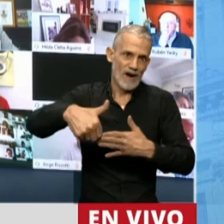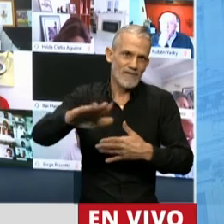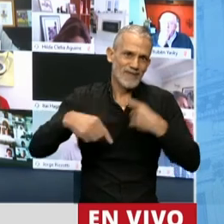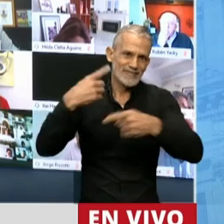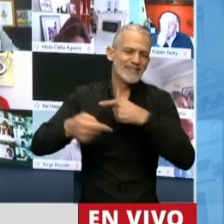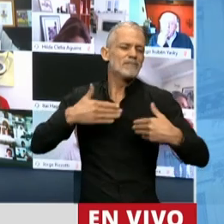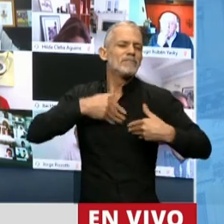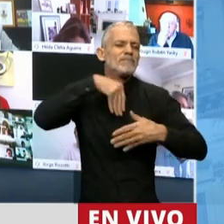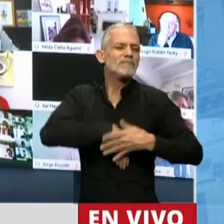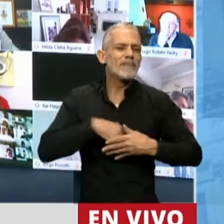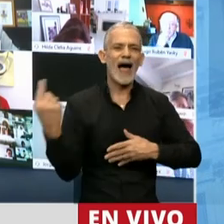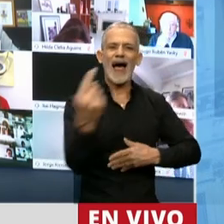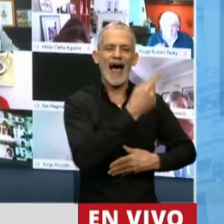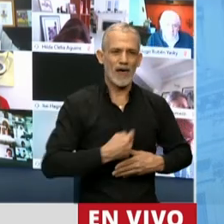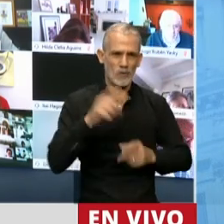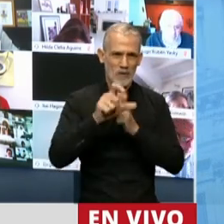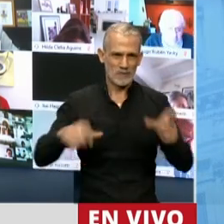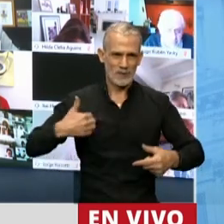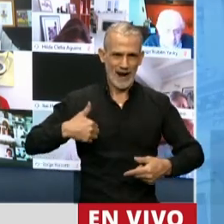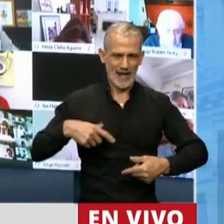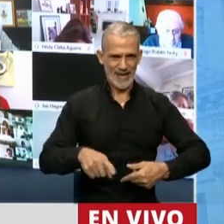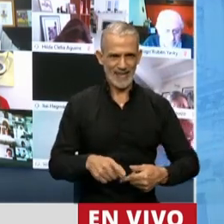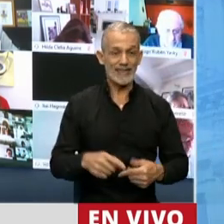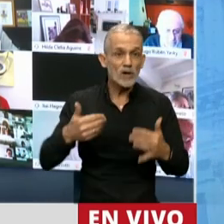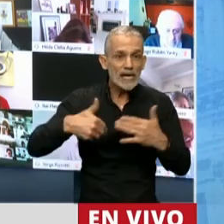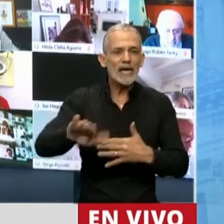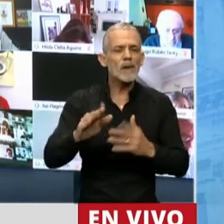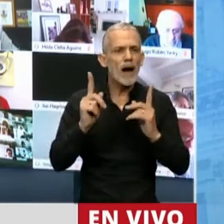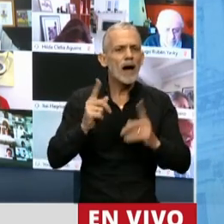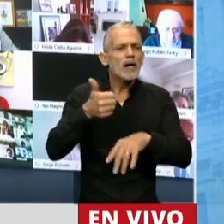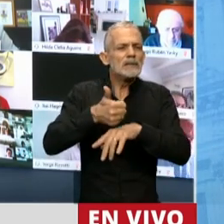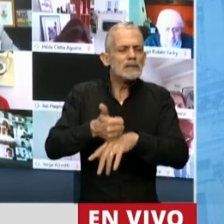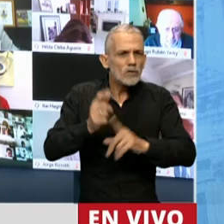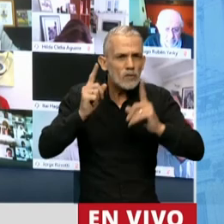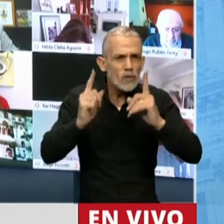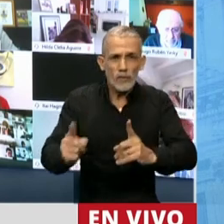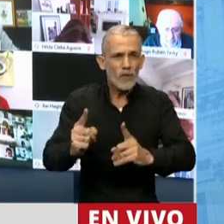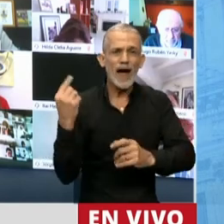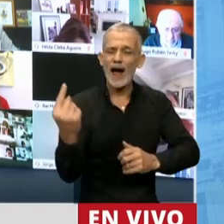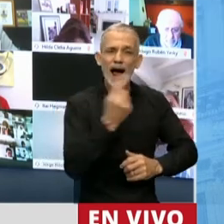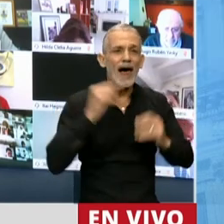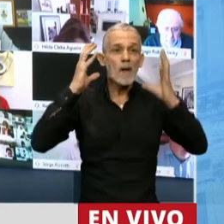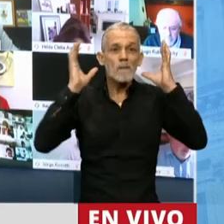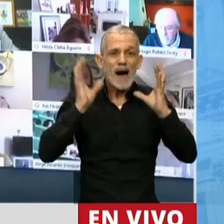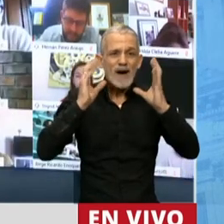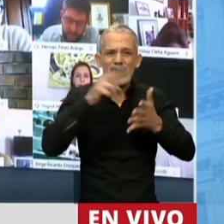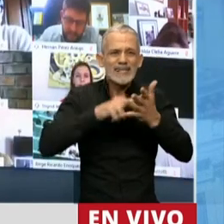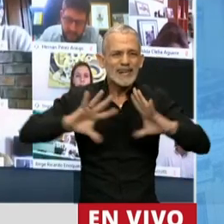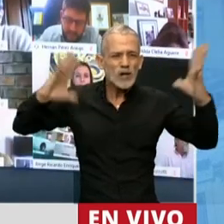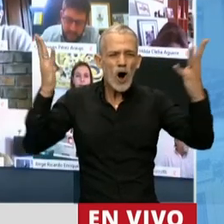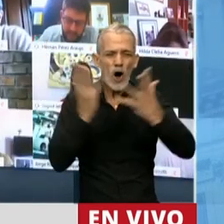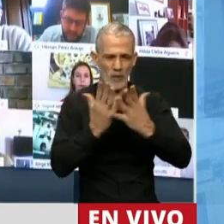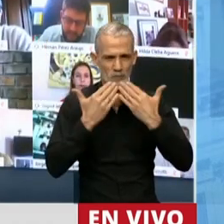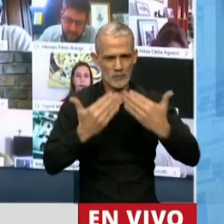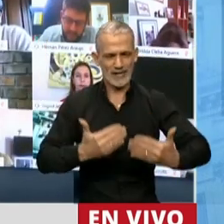Quino en el corazón de cada uno de los argentinos y que seguirá presente y vigente en cada Mafalda que se lea en el mundo.